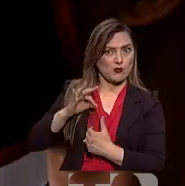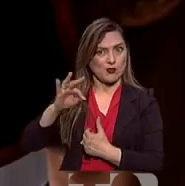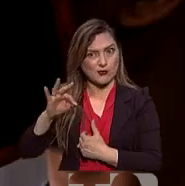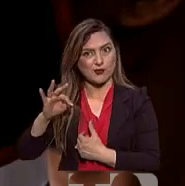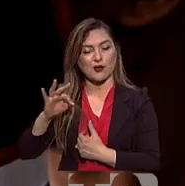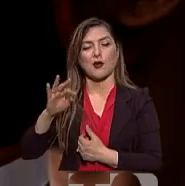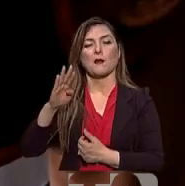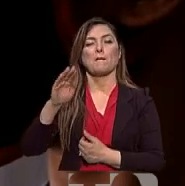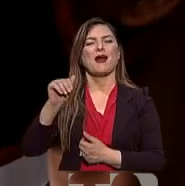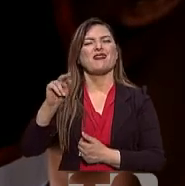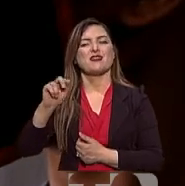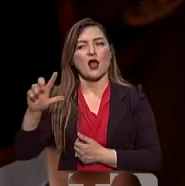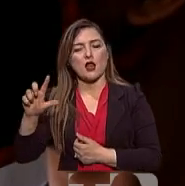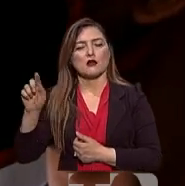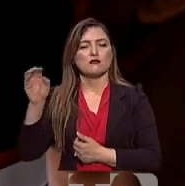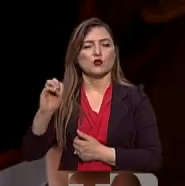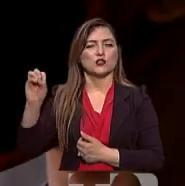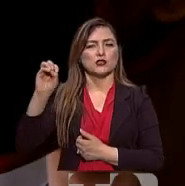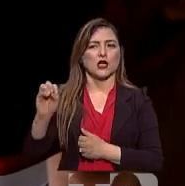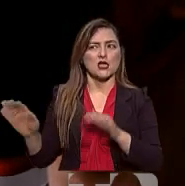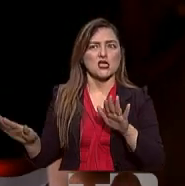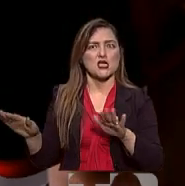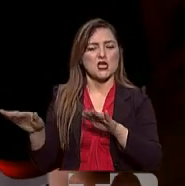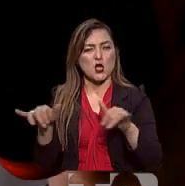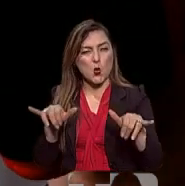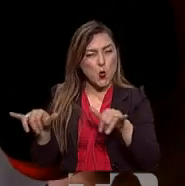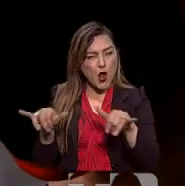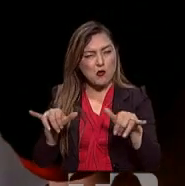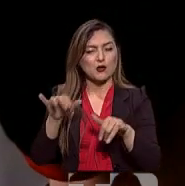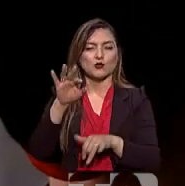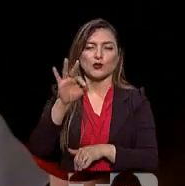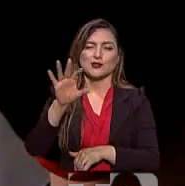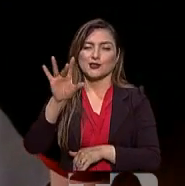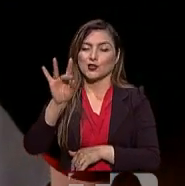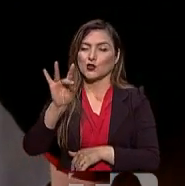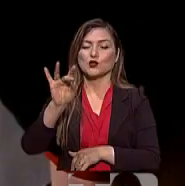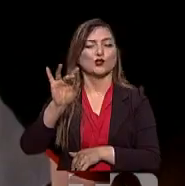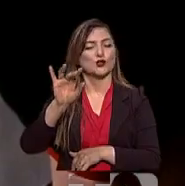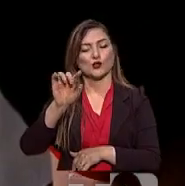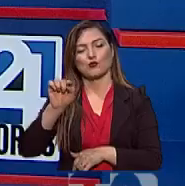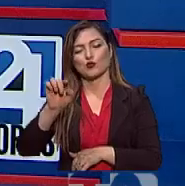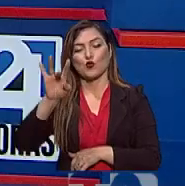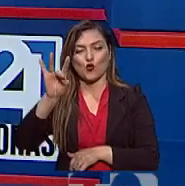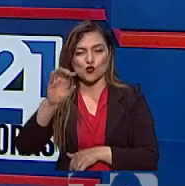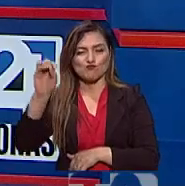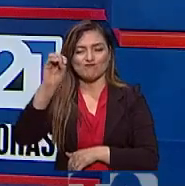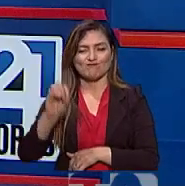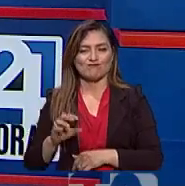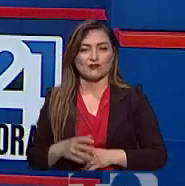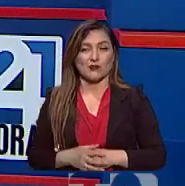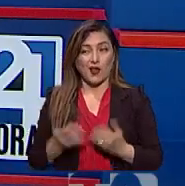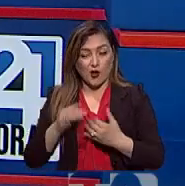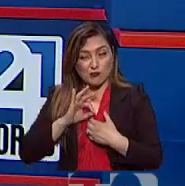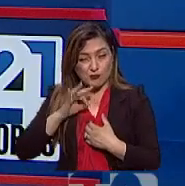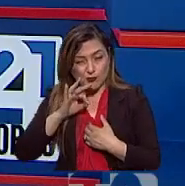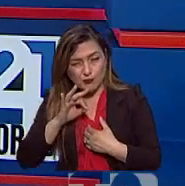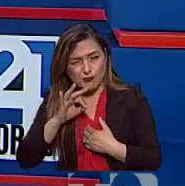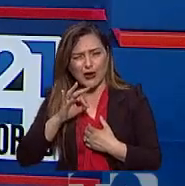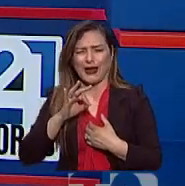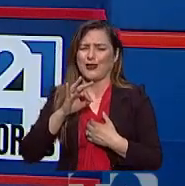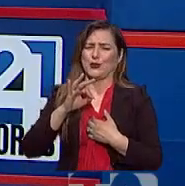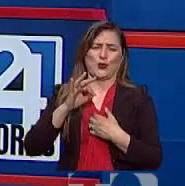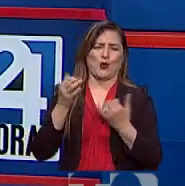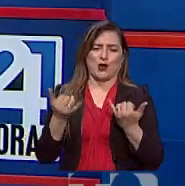banal, acuérdense ustedes, tienen un porcentaje de 96.8 de similaridades. Por ahora, no se asuste que no va a venir una pandemia desde el punto de vista